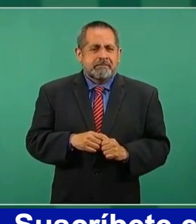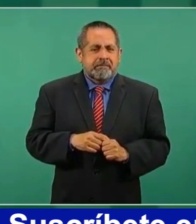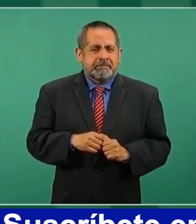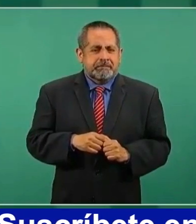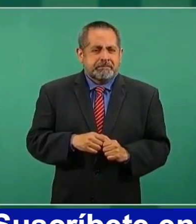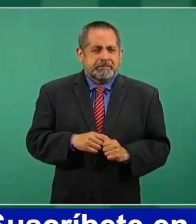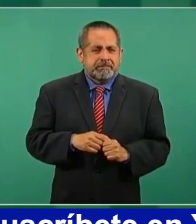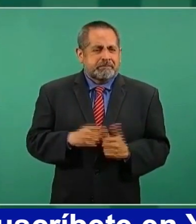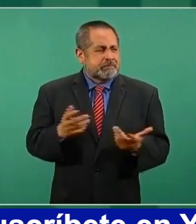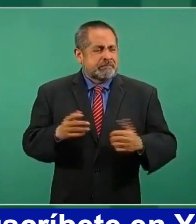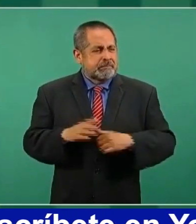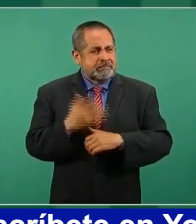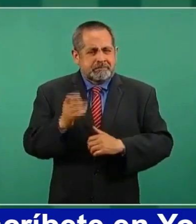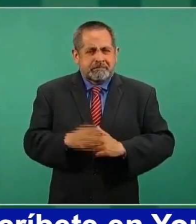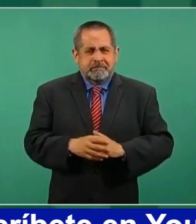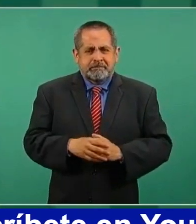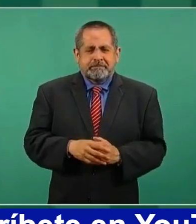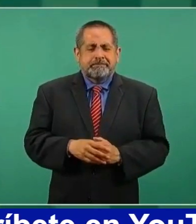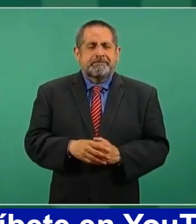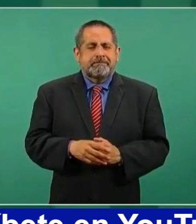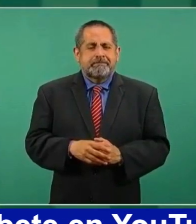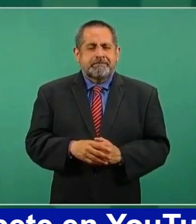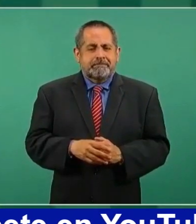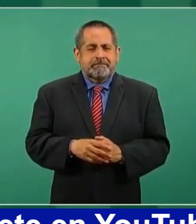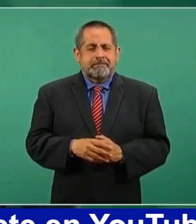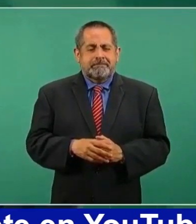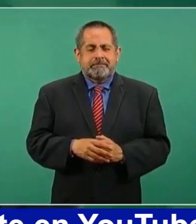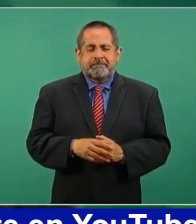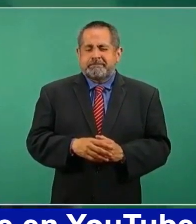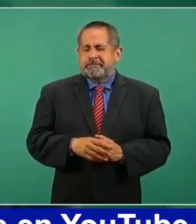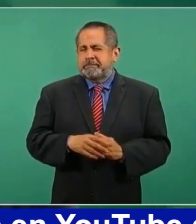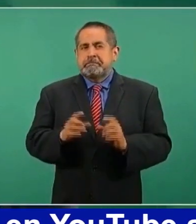porque nada es casual,